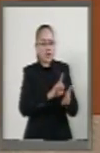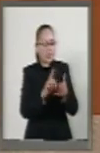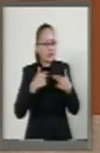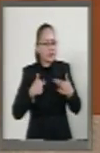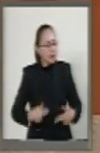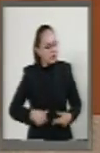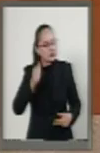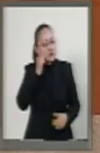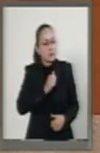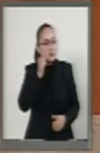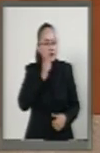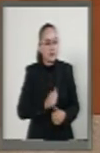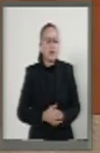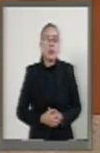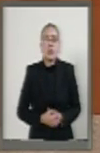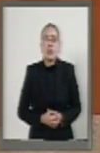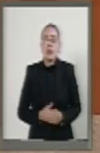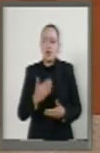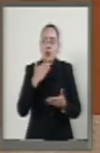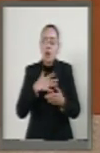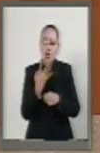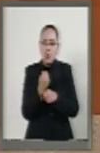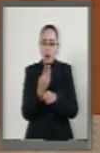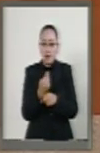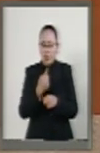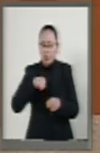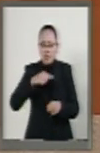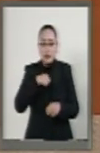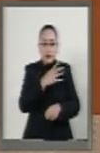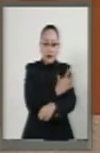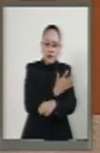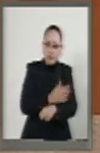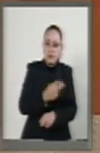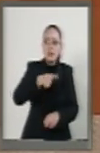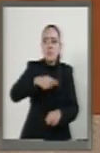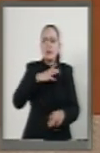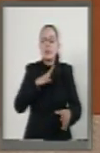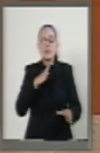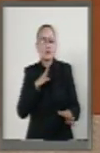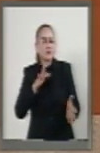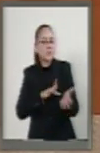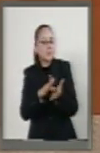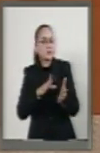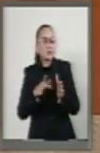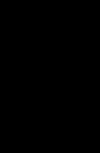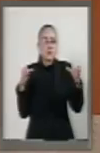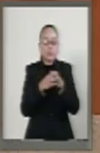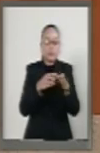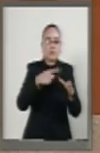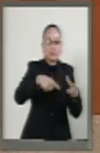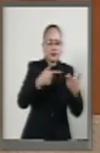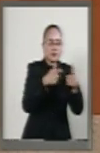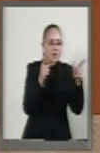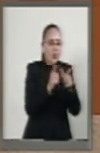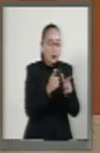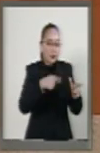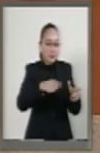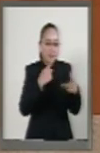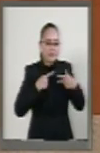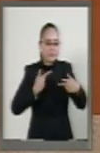humanos. Noveno, coordinar la operación de los grupos de atención a migrantes que se encuentren en el territorio nacional.